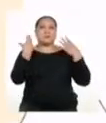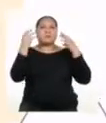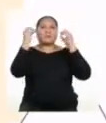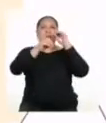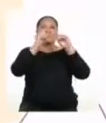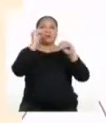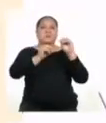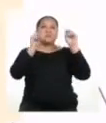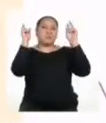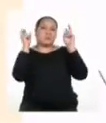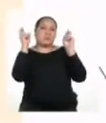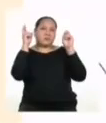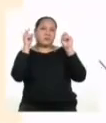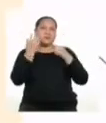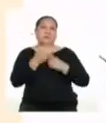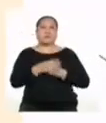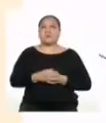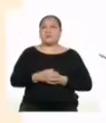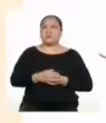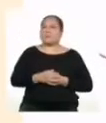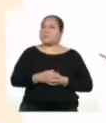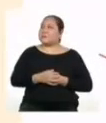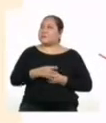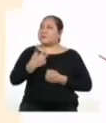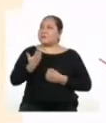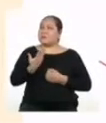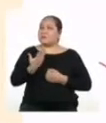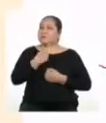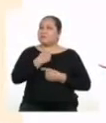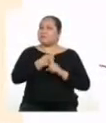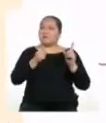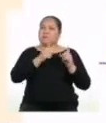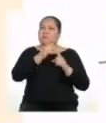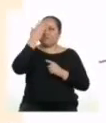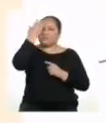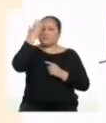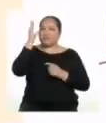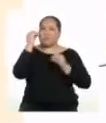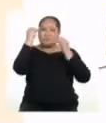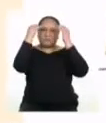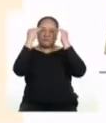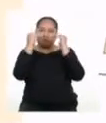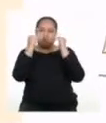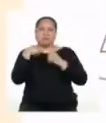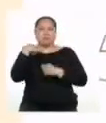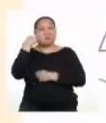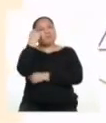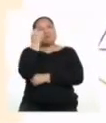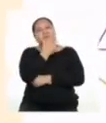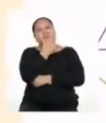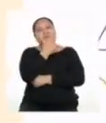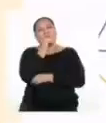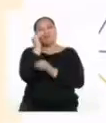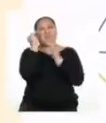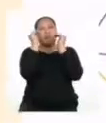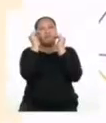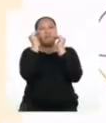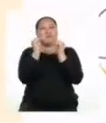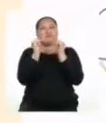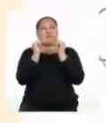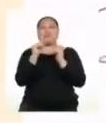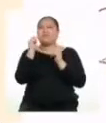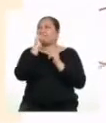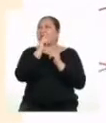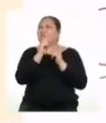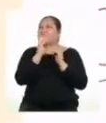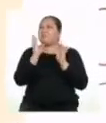puse título e introducción, pero no estoy segura de la redacción. Me parece que está todavía muy rígida y no tiene tanto